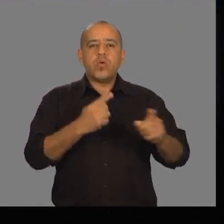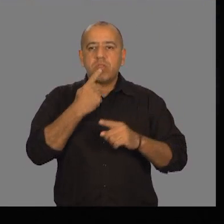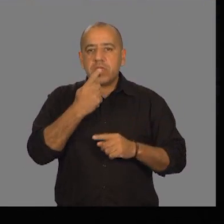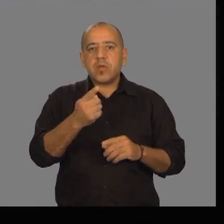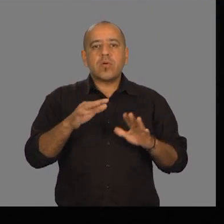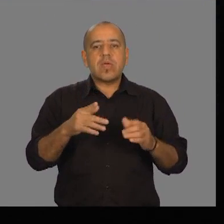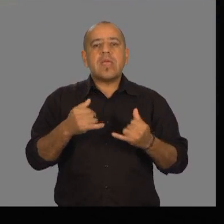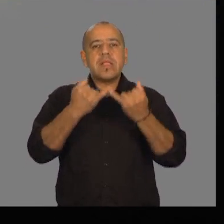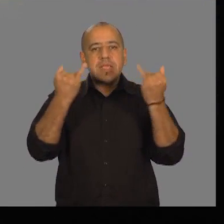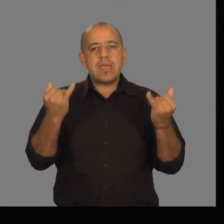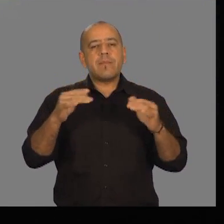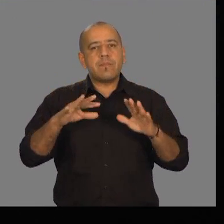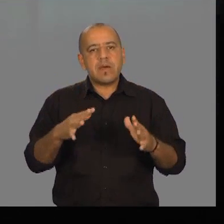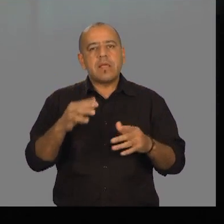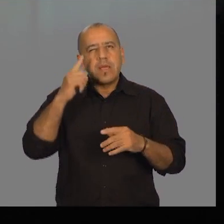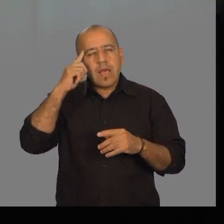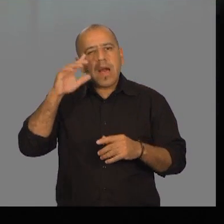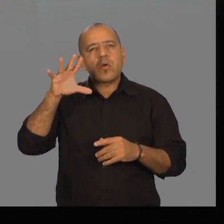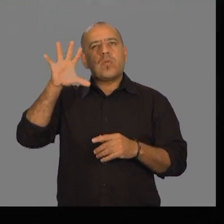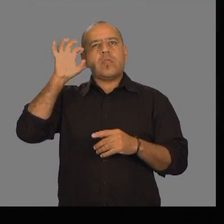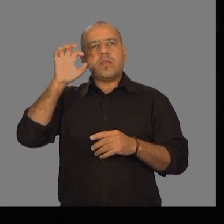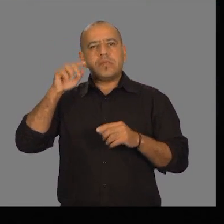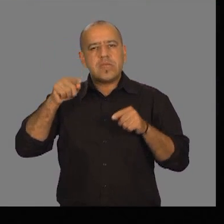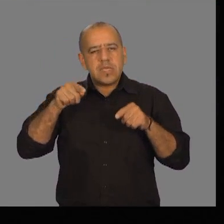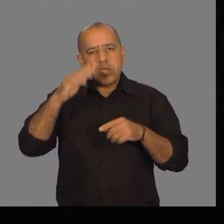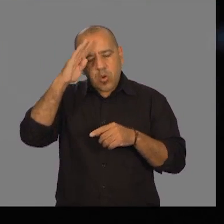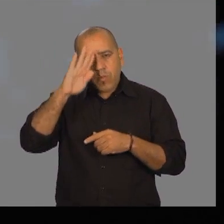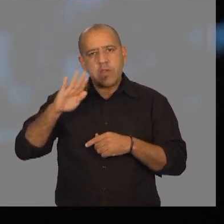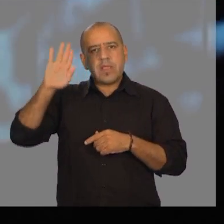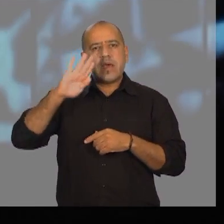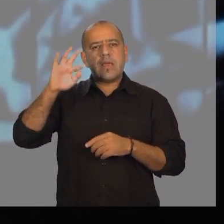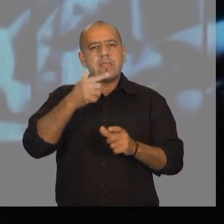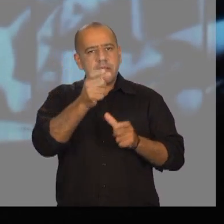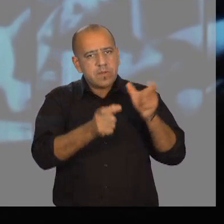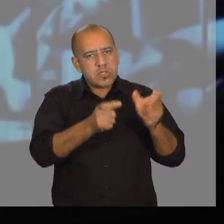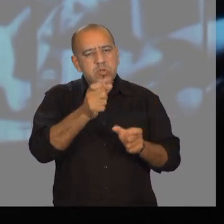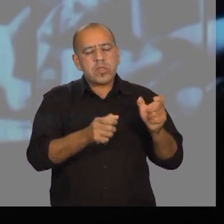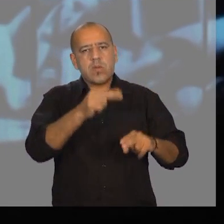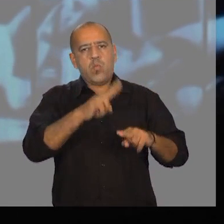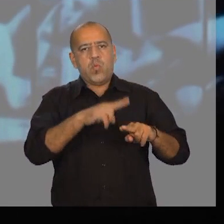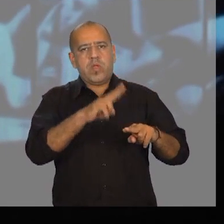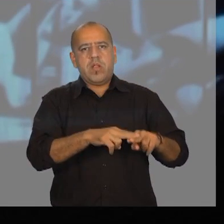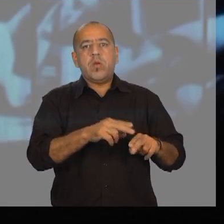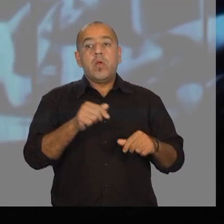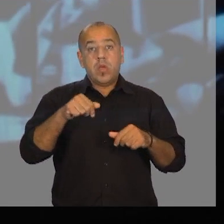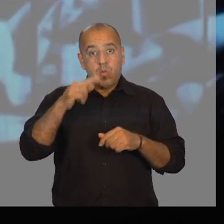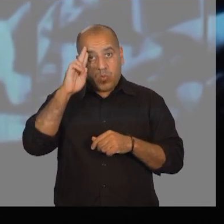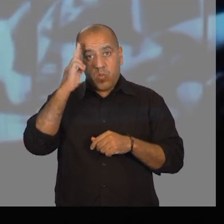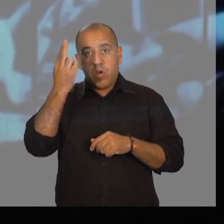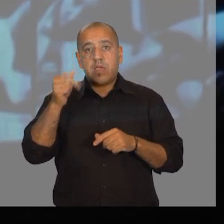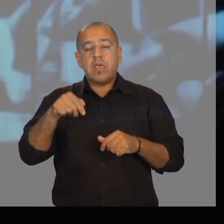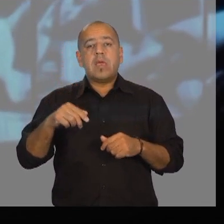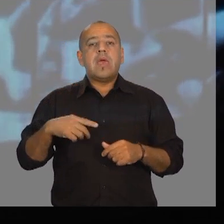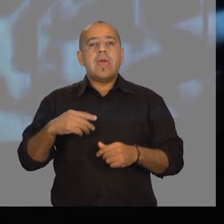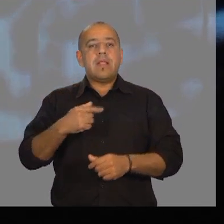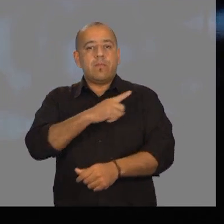definió este día como una jornada de reflexión y homenaje a las víctimas del genocidio. En nuestro país,